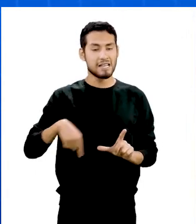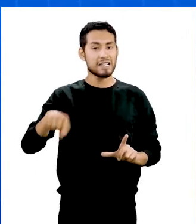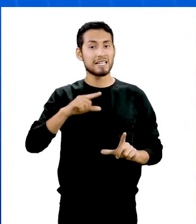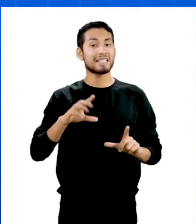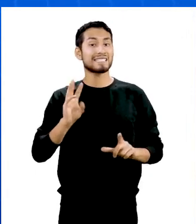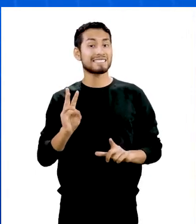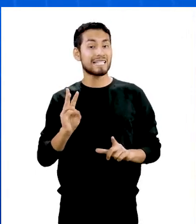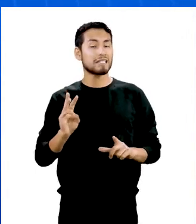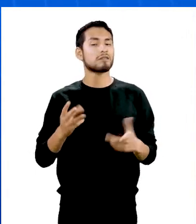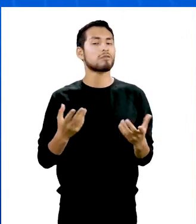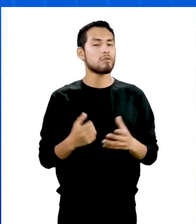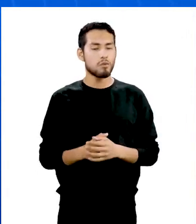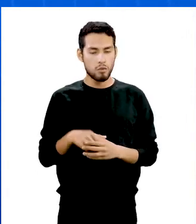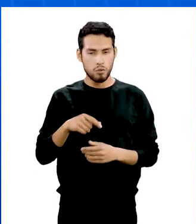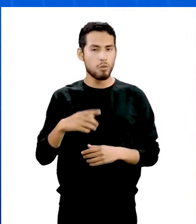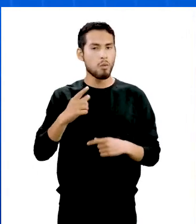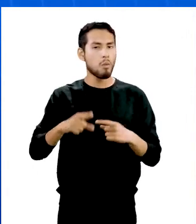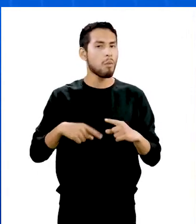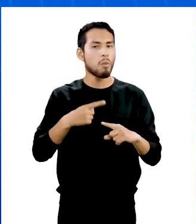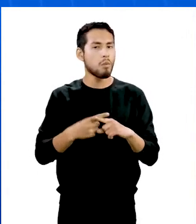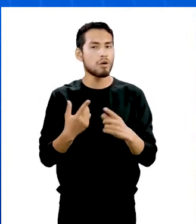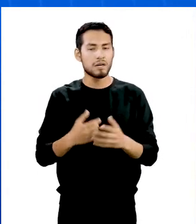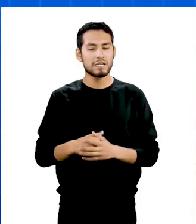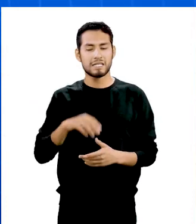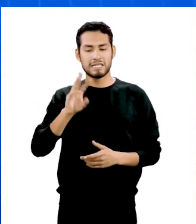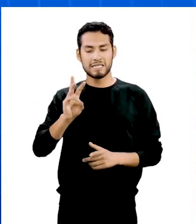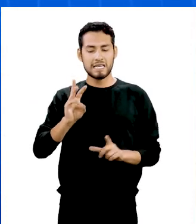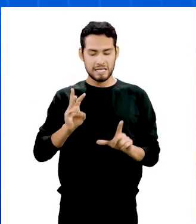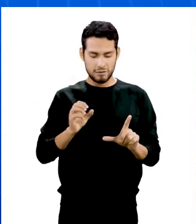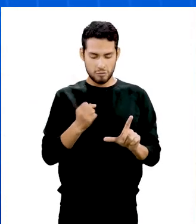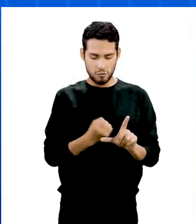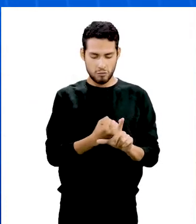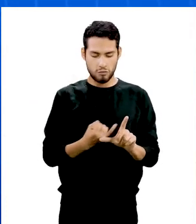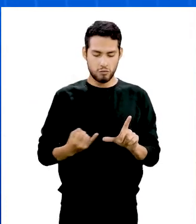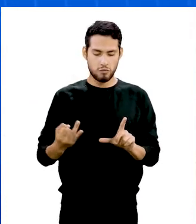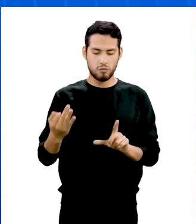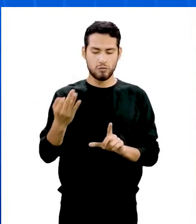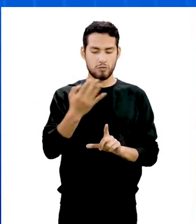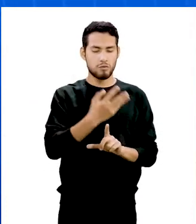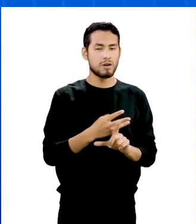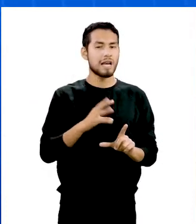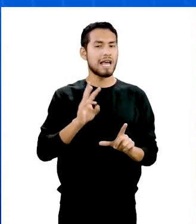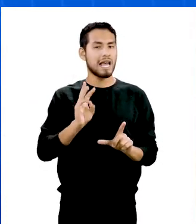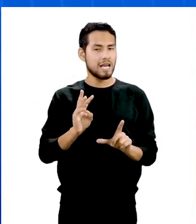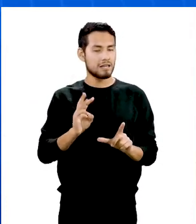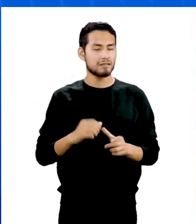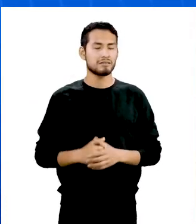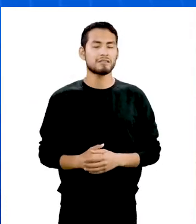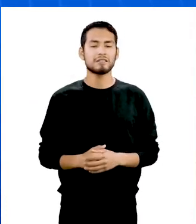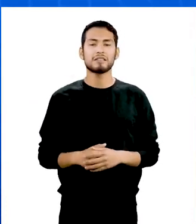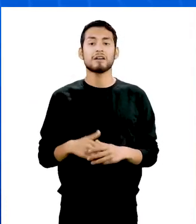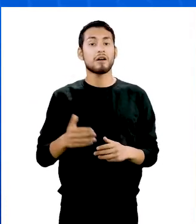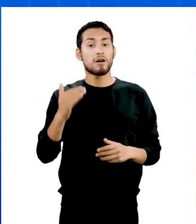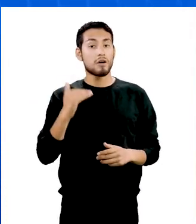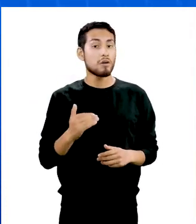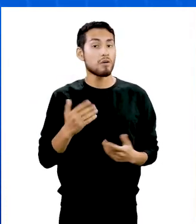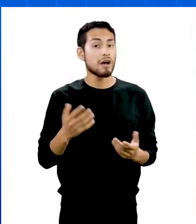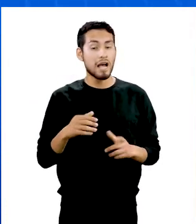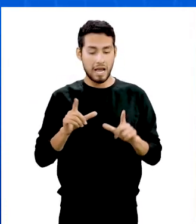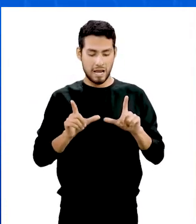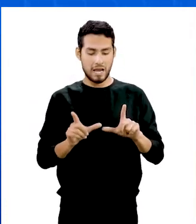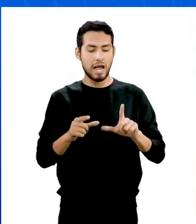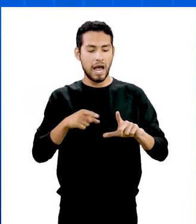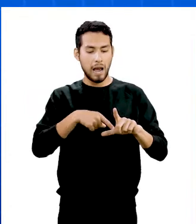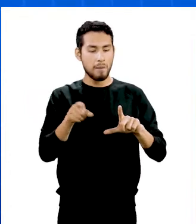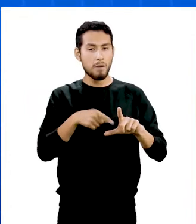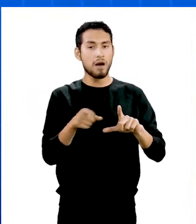la misma longitud, por lo que su perímetro es seis veces uno de ellos. Y para el área no es otra que el perímetro